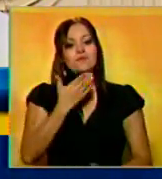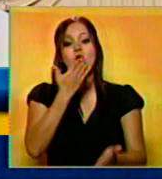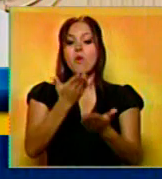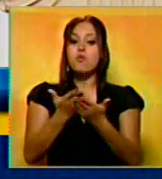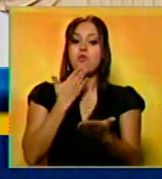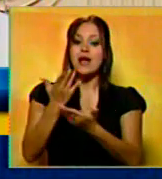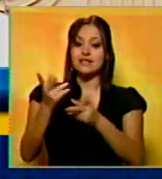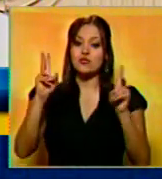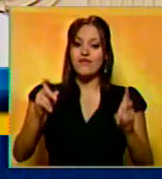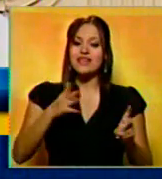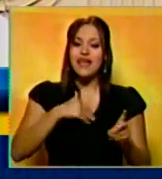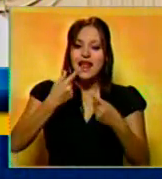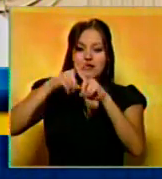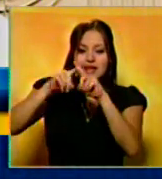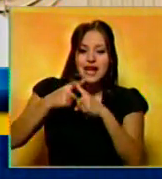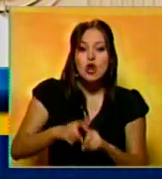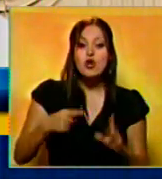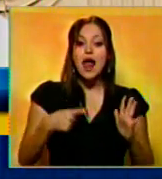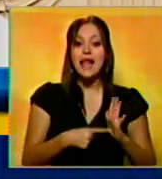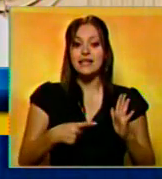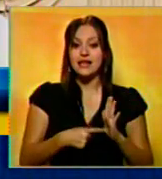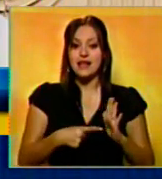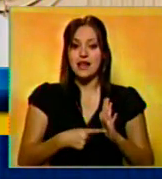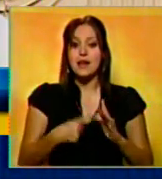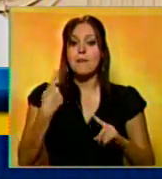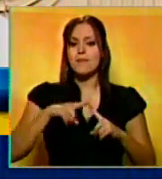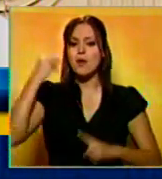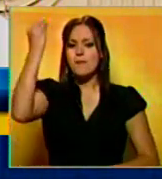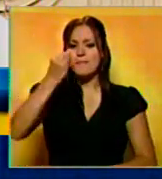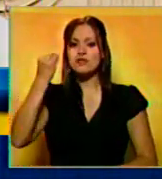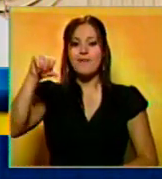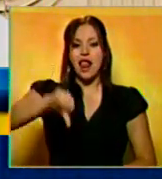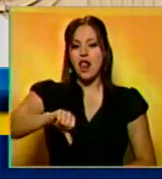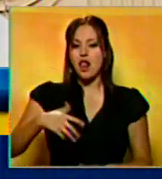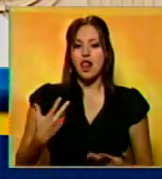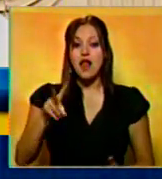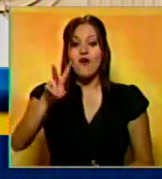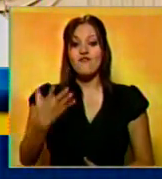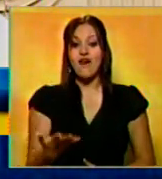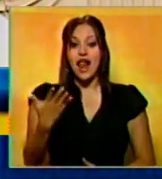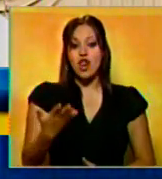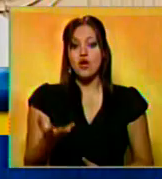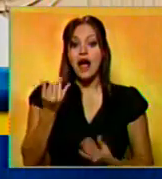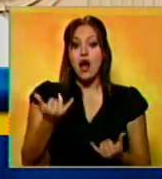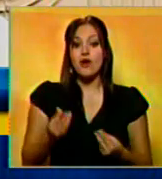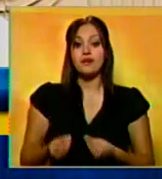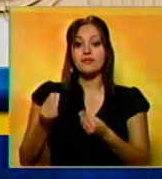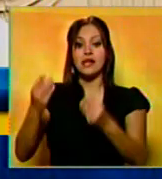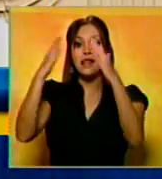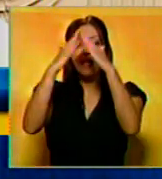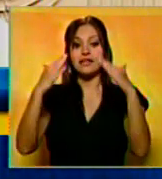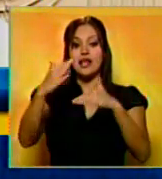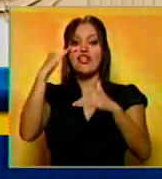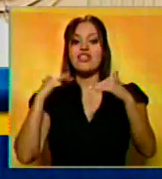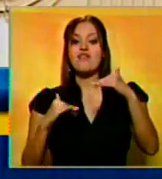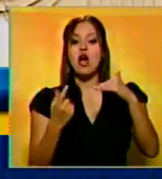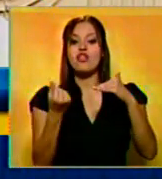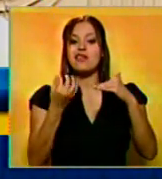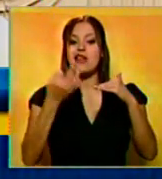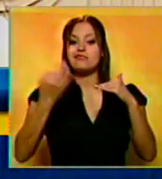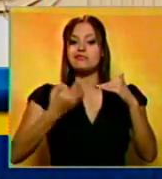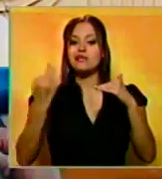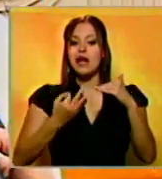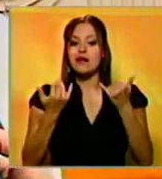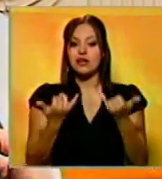fórmula para calcular los precios de rendamiento, pero consideró negativo que el valor que se le va a dar a la vivienda esté por debajo del precio real del